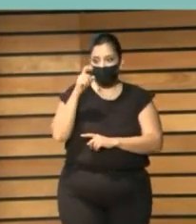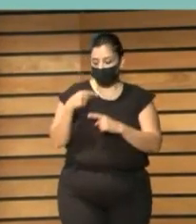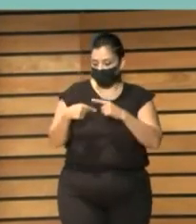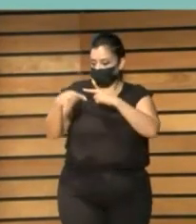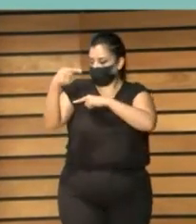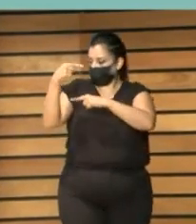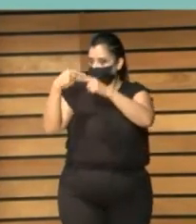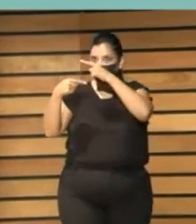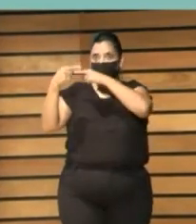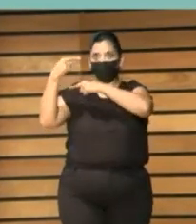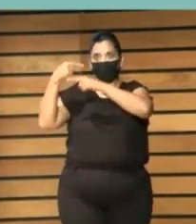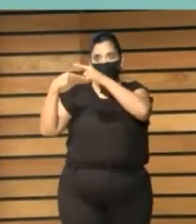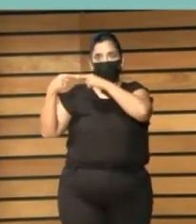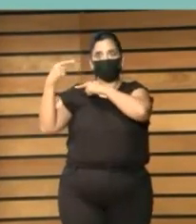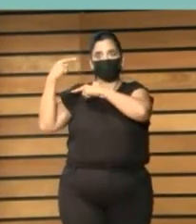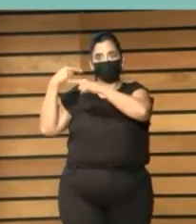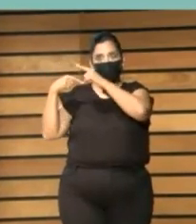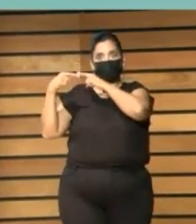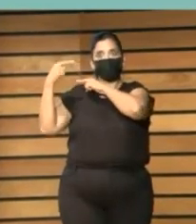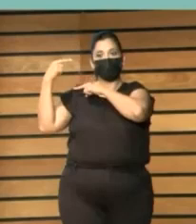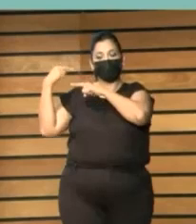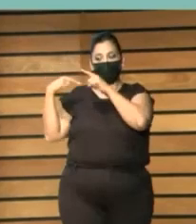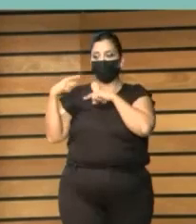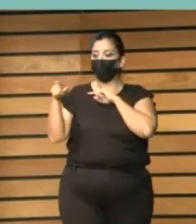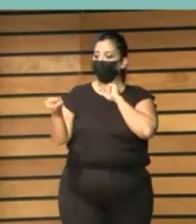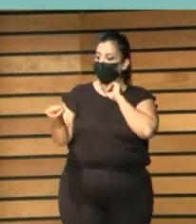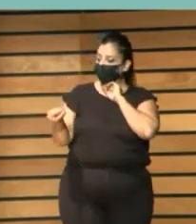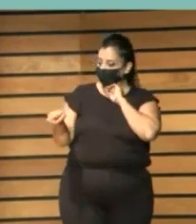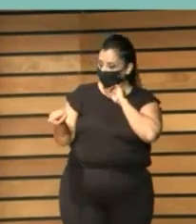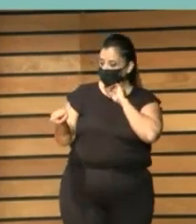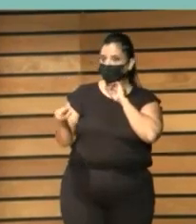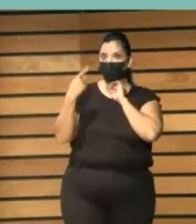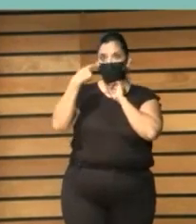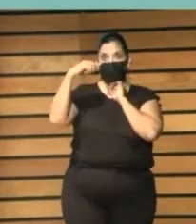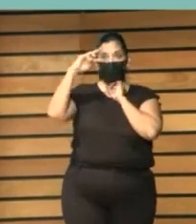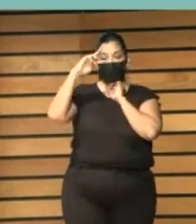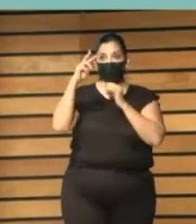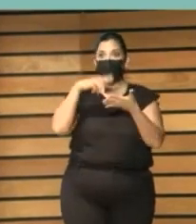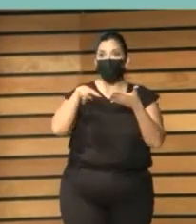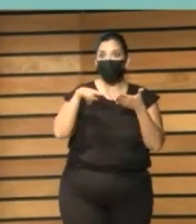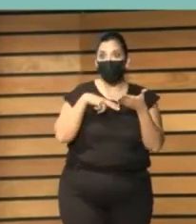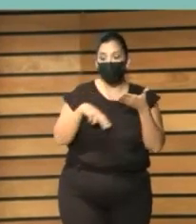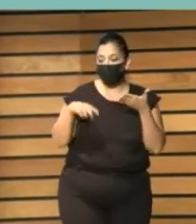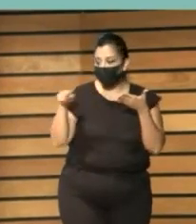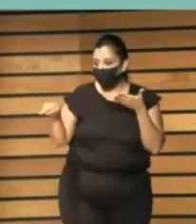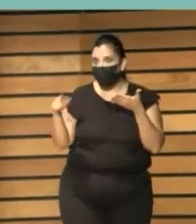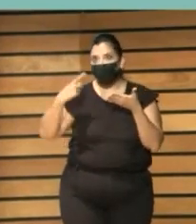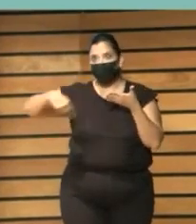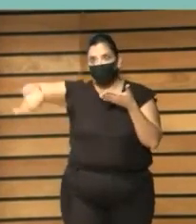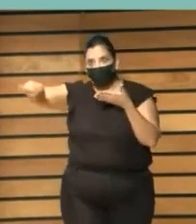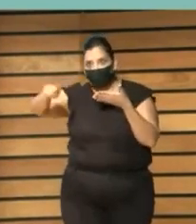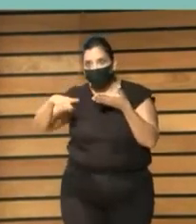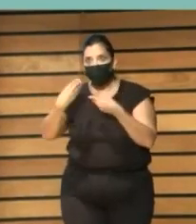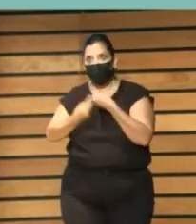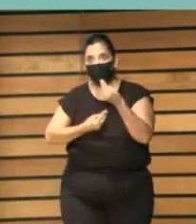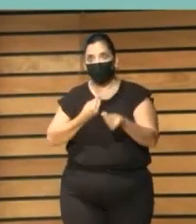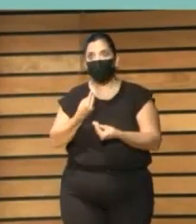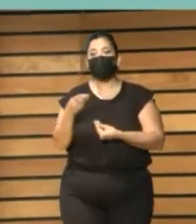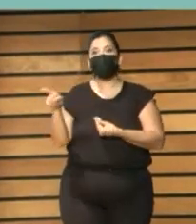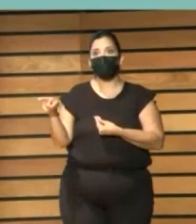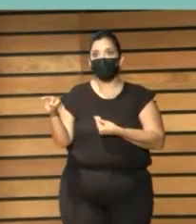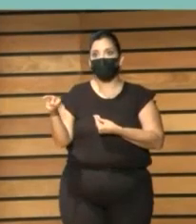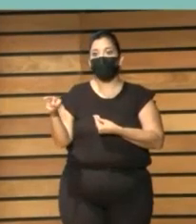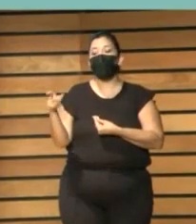dejaban recordando la buena experiencia literaria que podían haber vivido en aquel